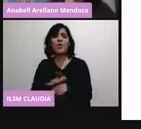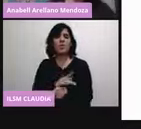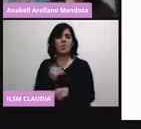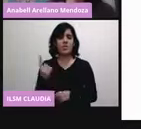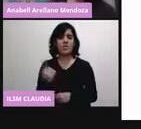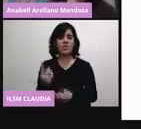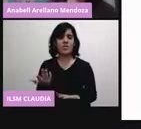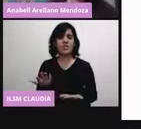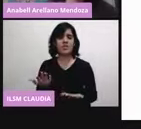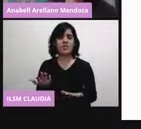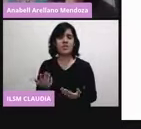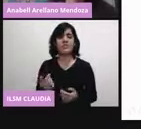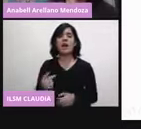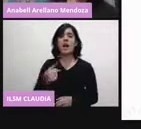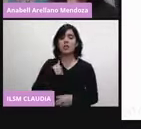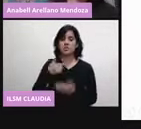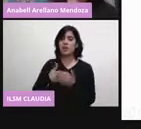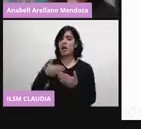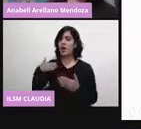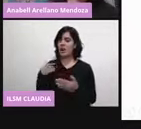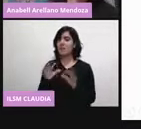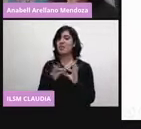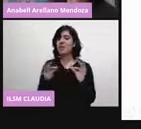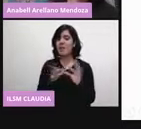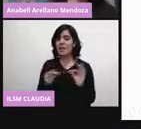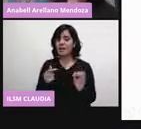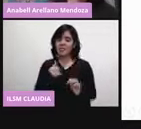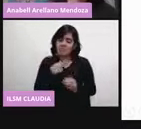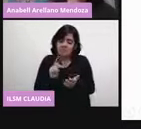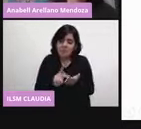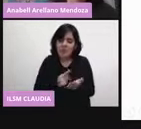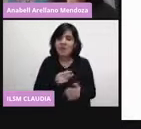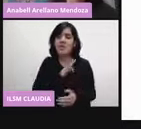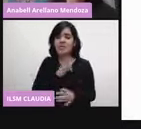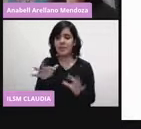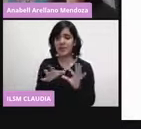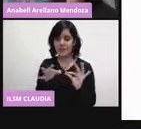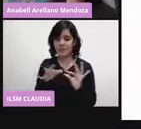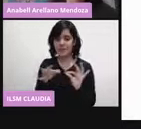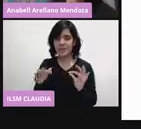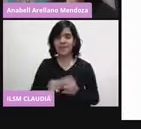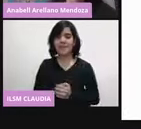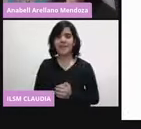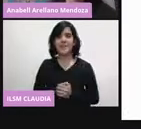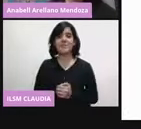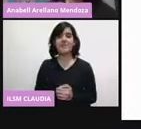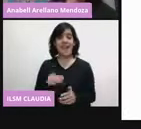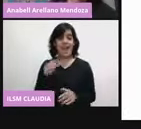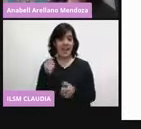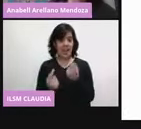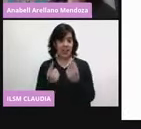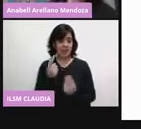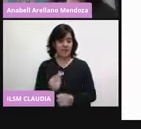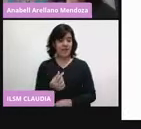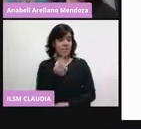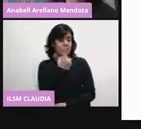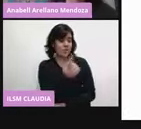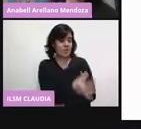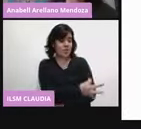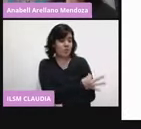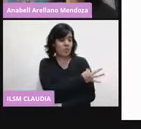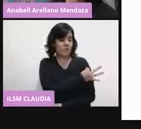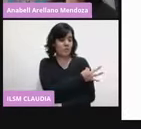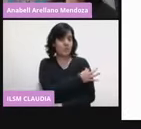ya yo aclaré eso, lo vuelvo a aclarar otra vez. Hay algunas vacunas que con una sola dosis, pero en este momento la